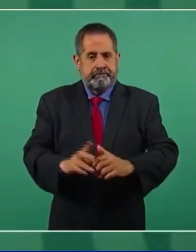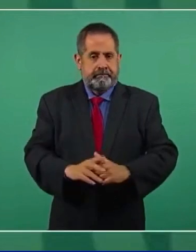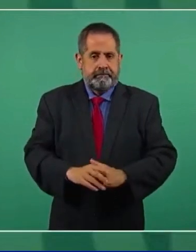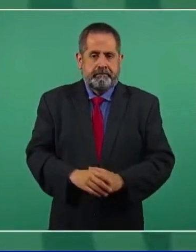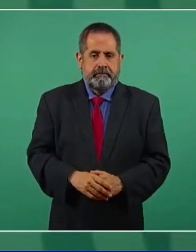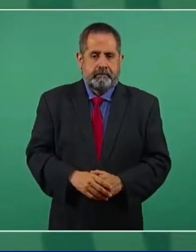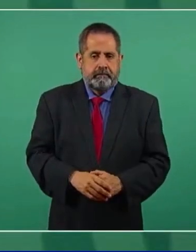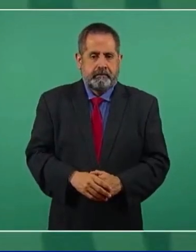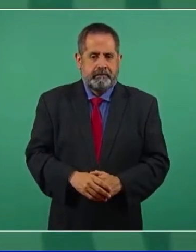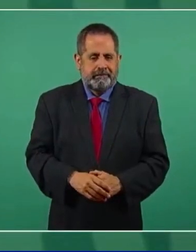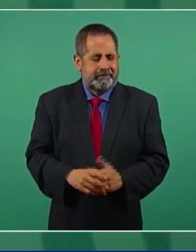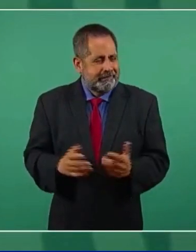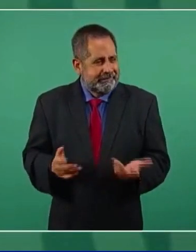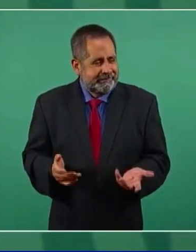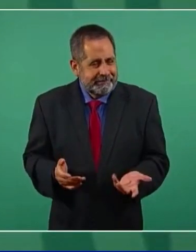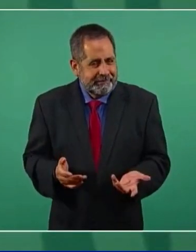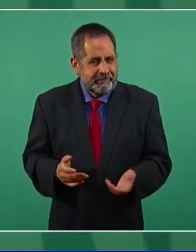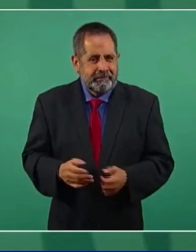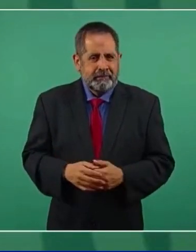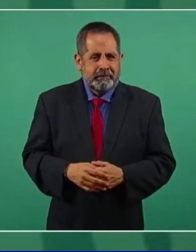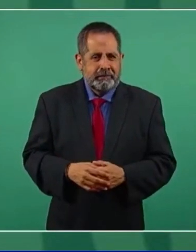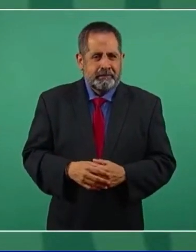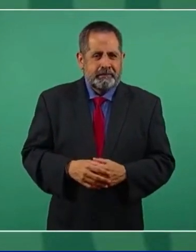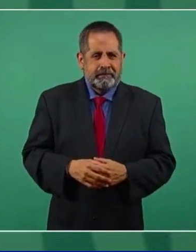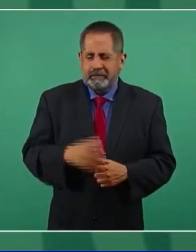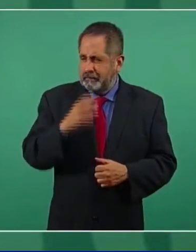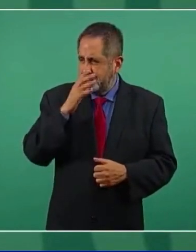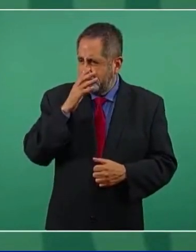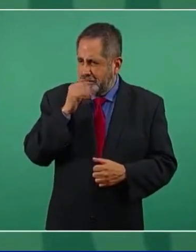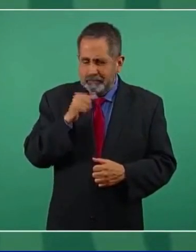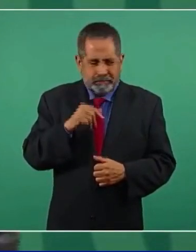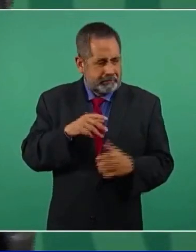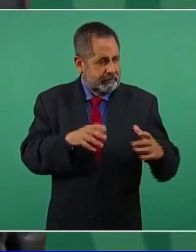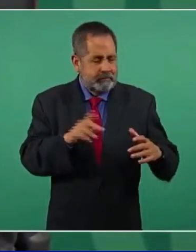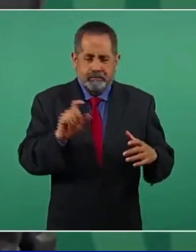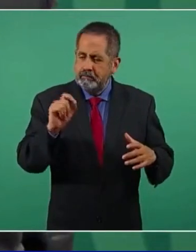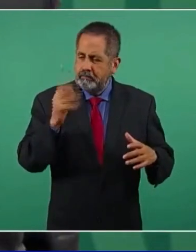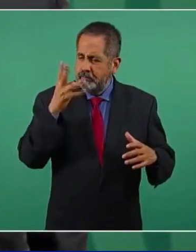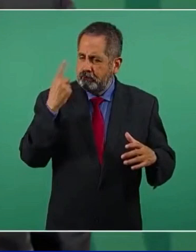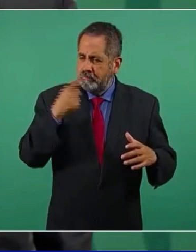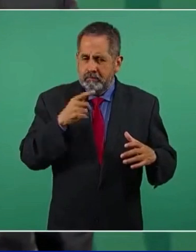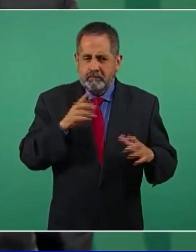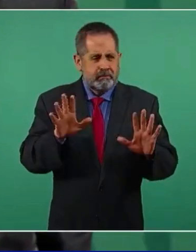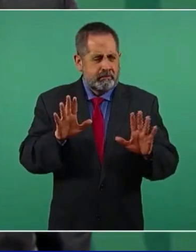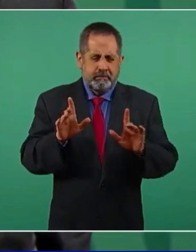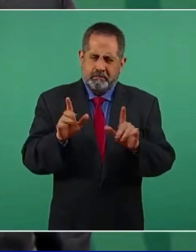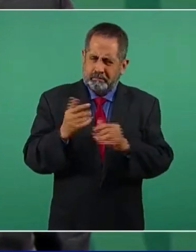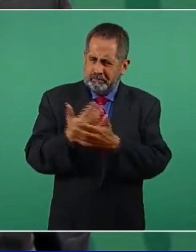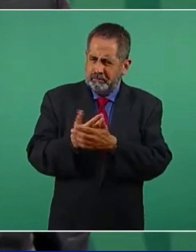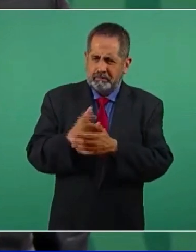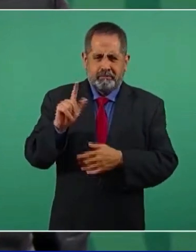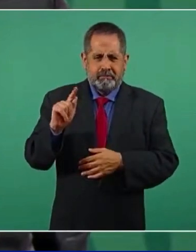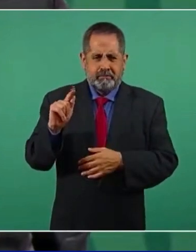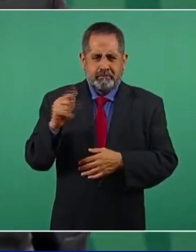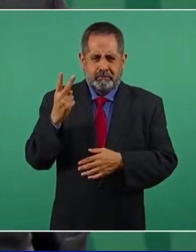Diario, que no pueden, en vez de 24 horas, dar 72 horas,